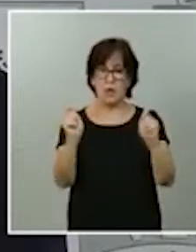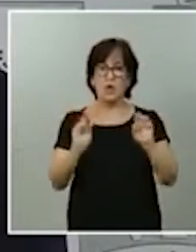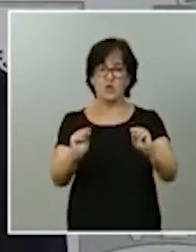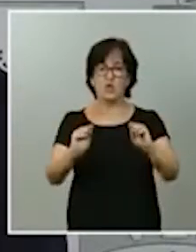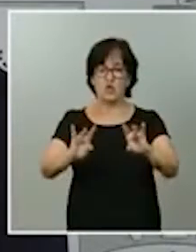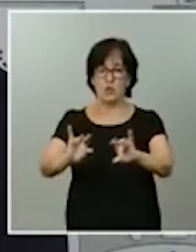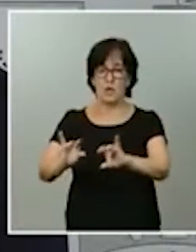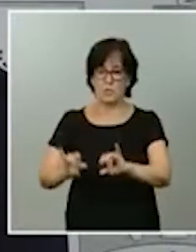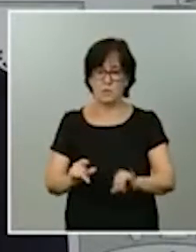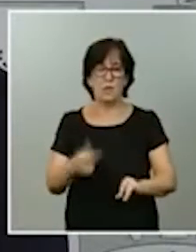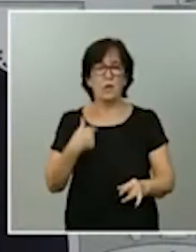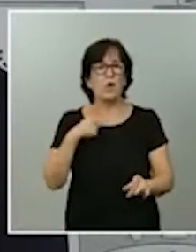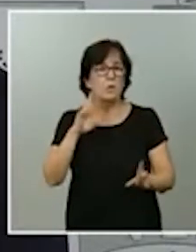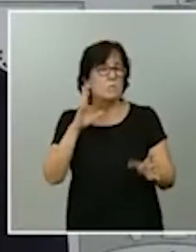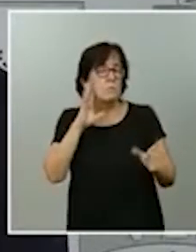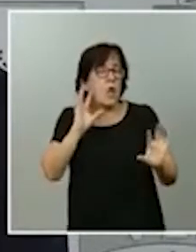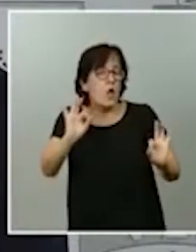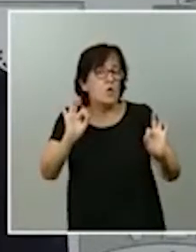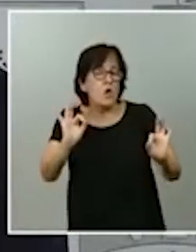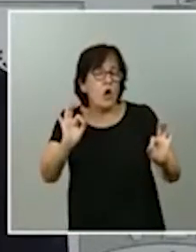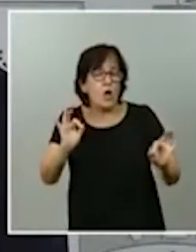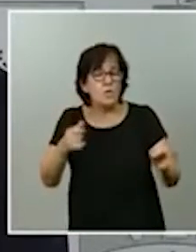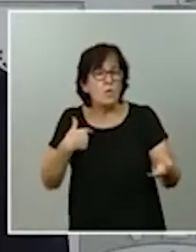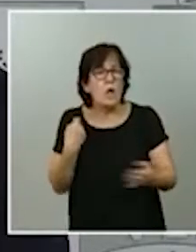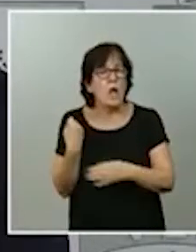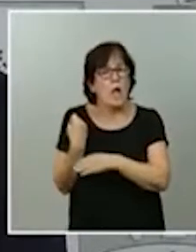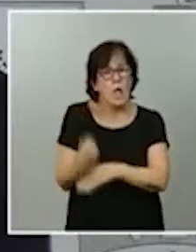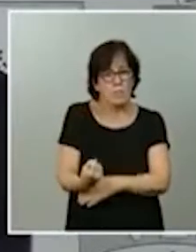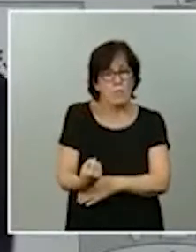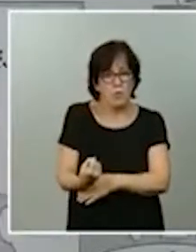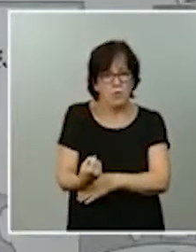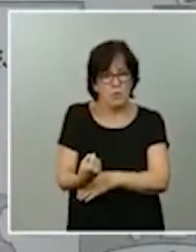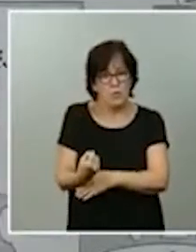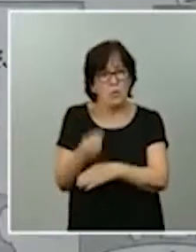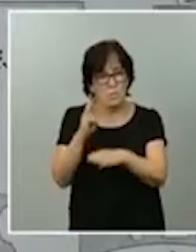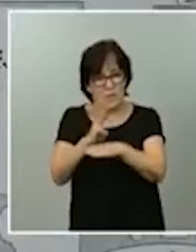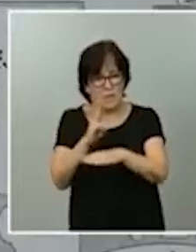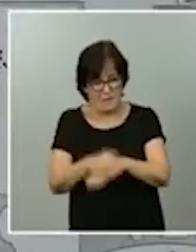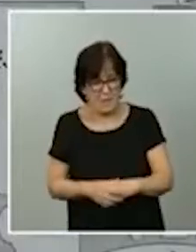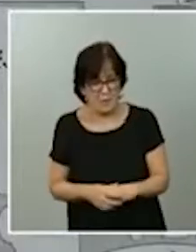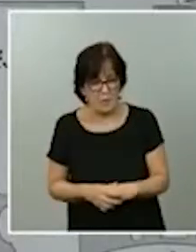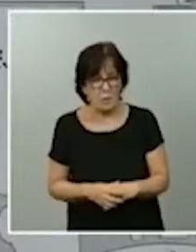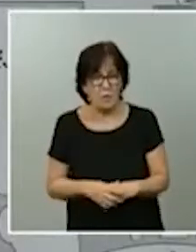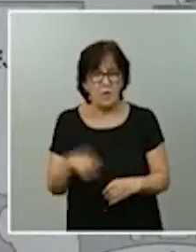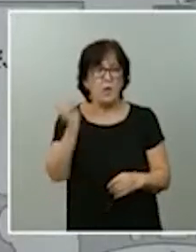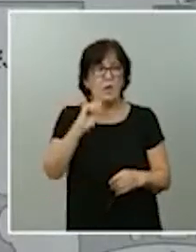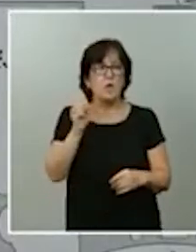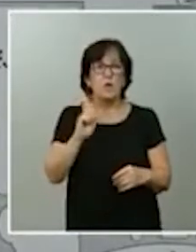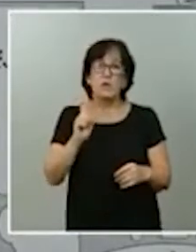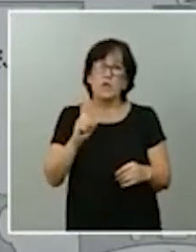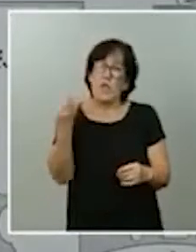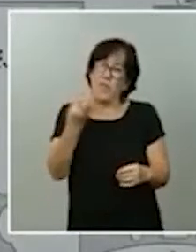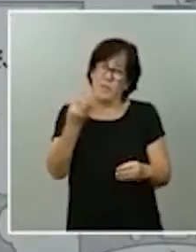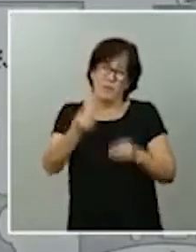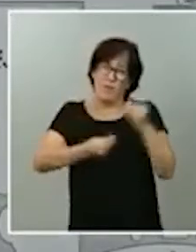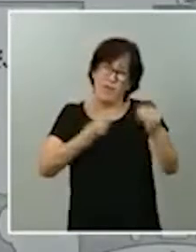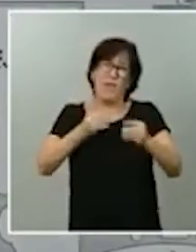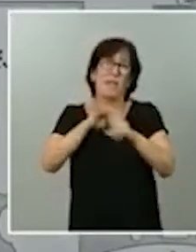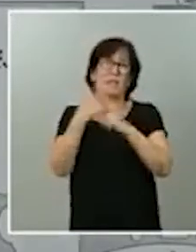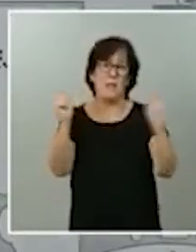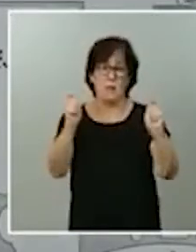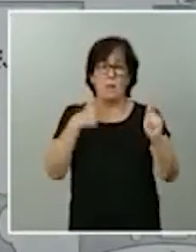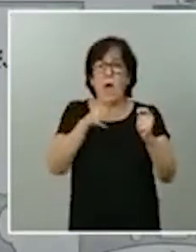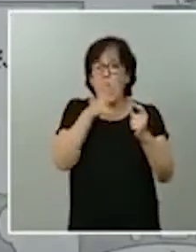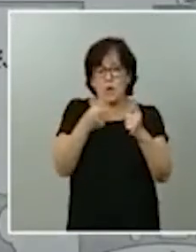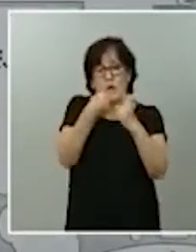nosotros, lógicamente, daremos ese respaldo parlamentario. No debemos llegar ahí. Por eso estamos haciendo las cosas que estamos haciendo y